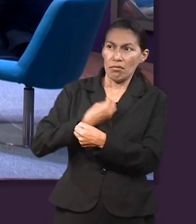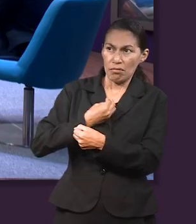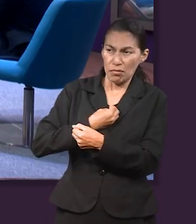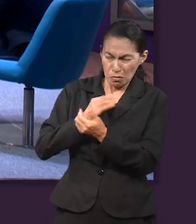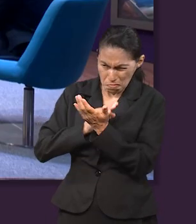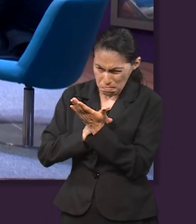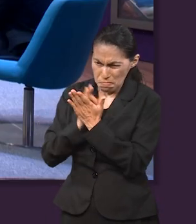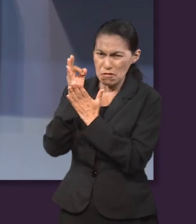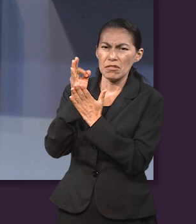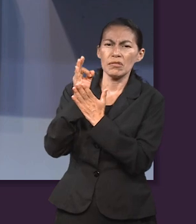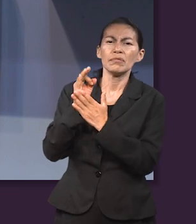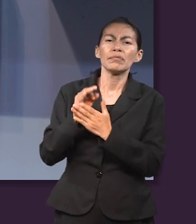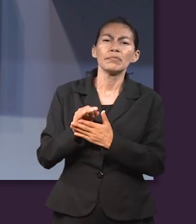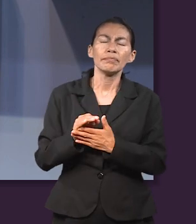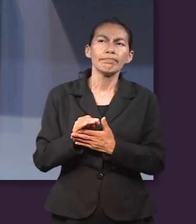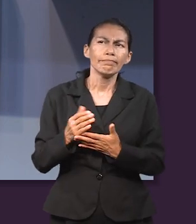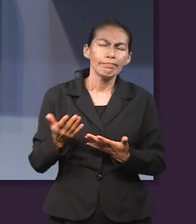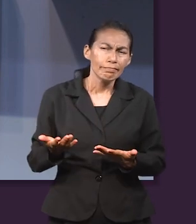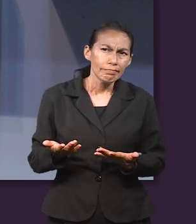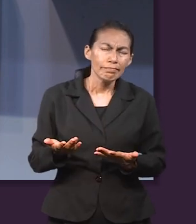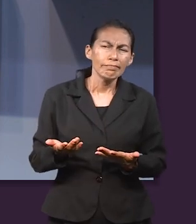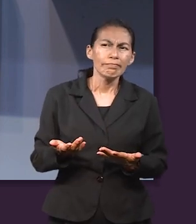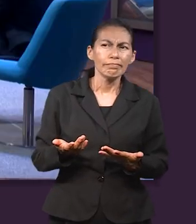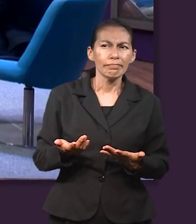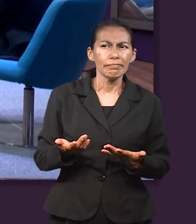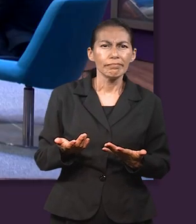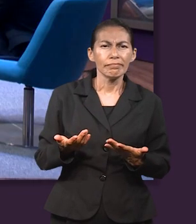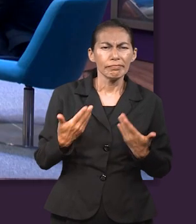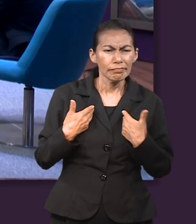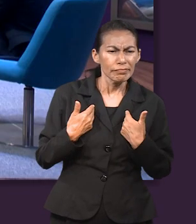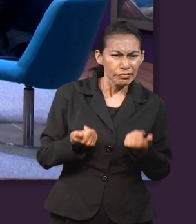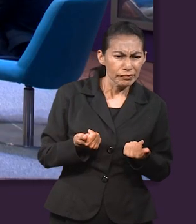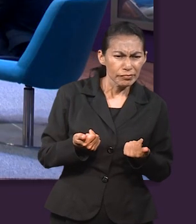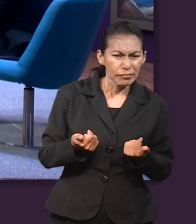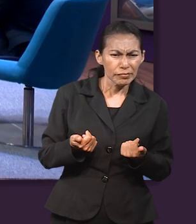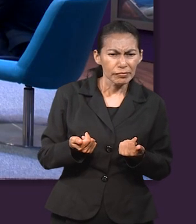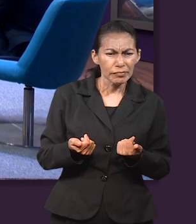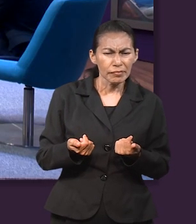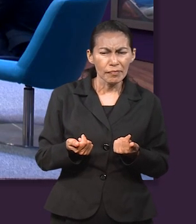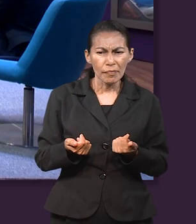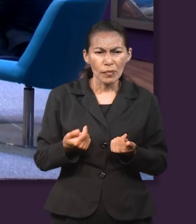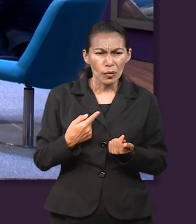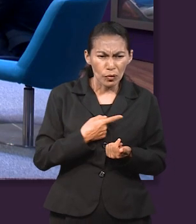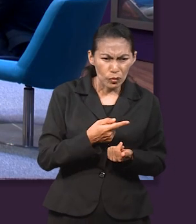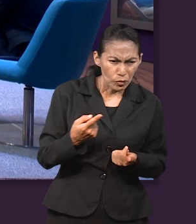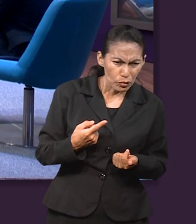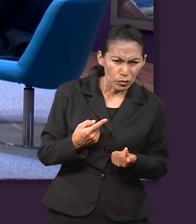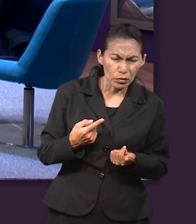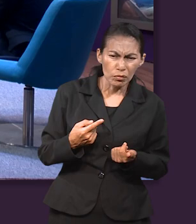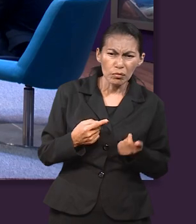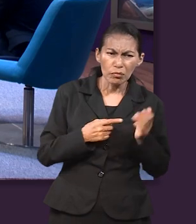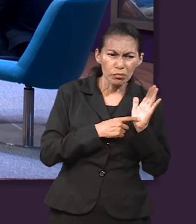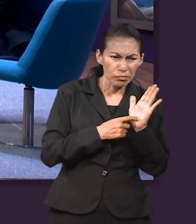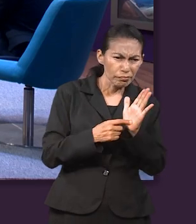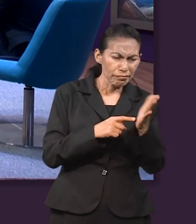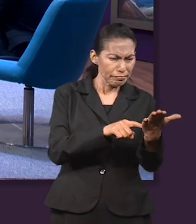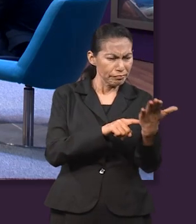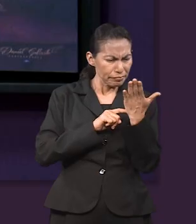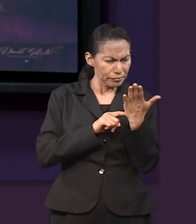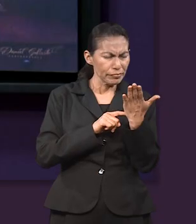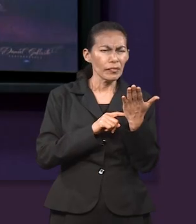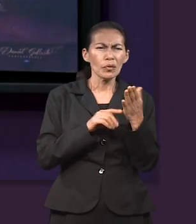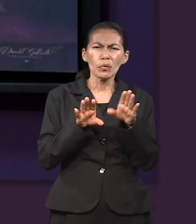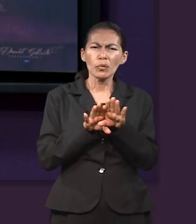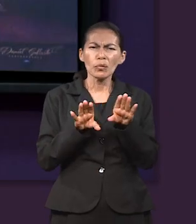también saber en dónde estamos parados y darnos cuenta y, más que nada,